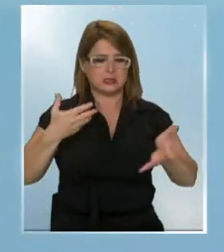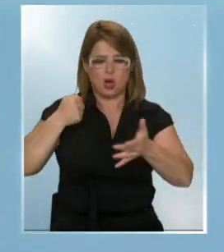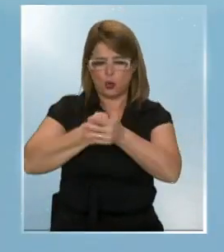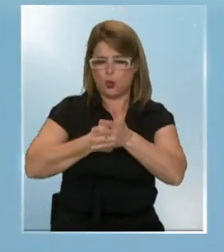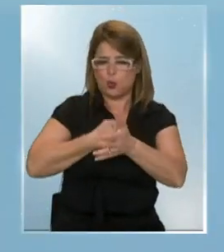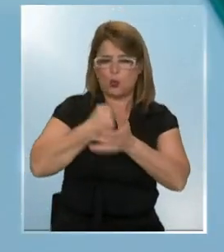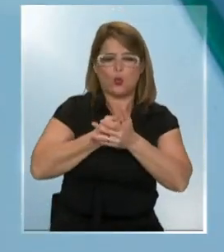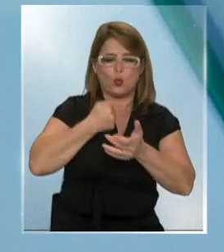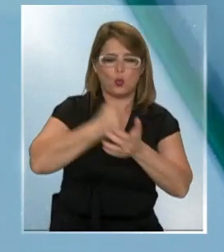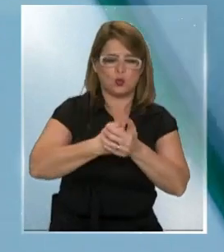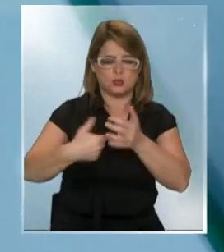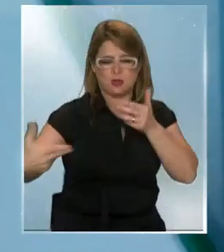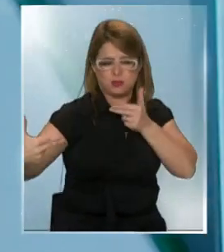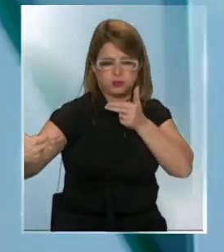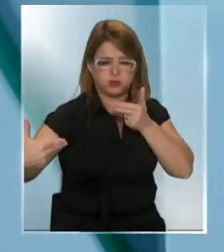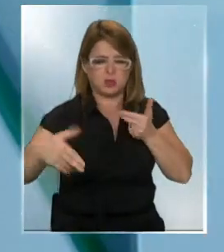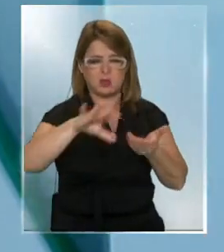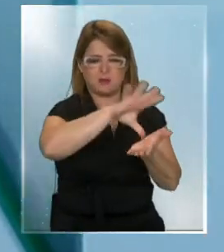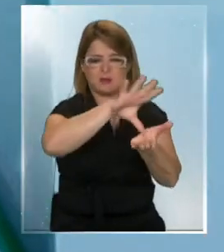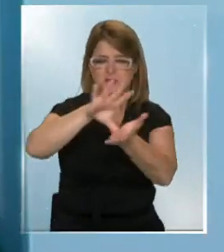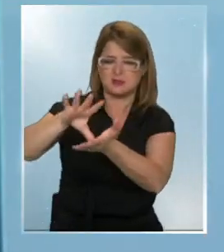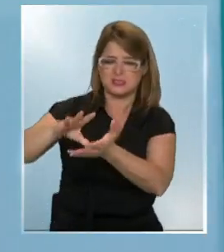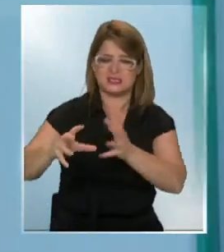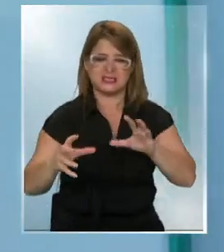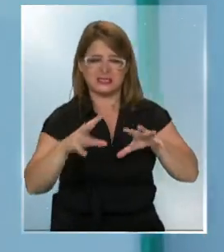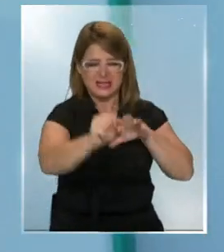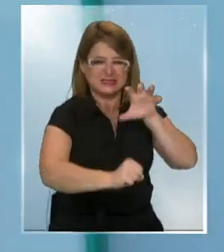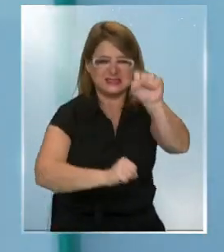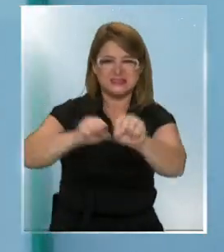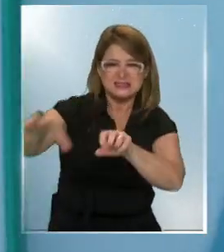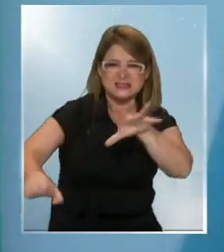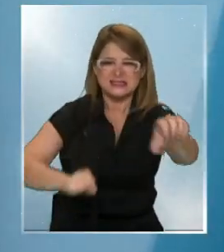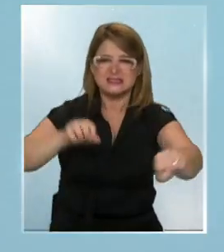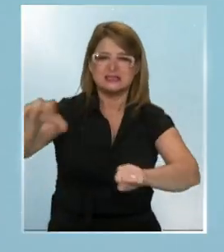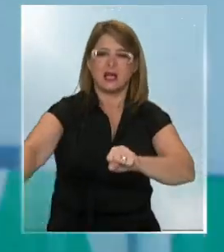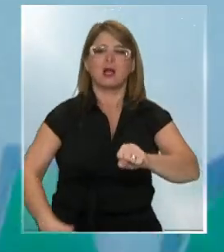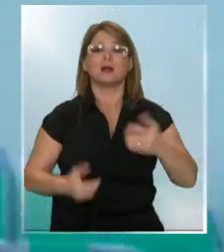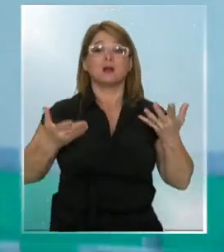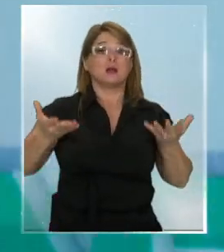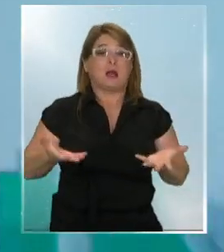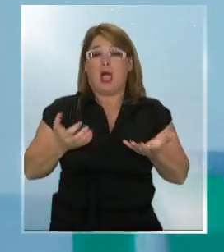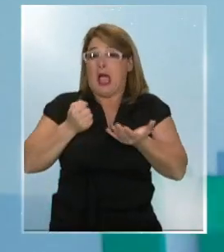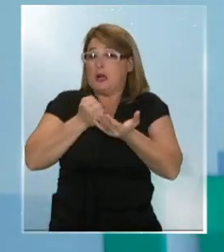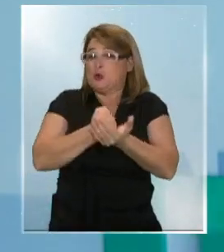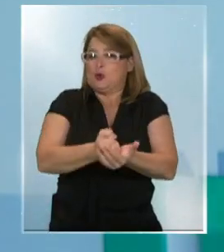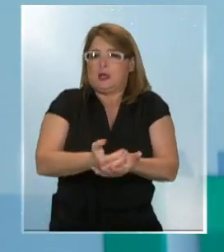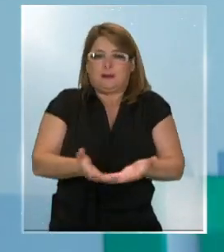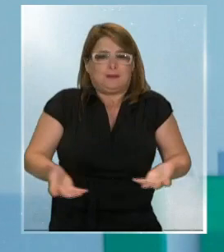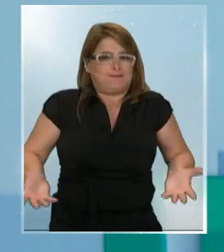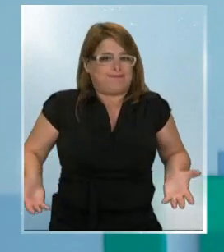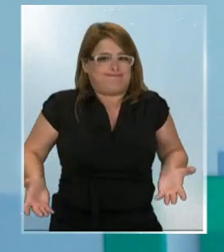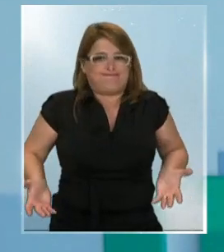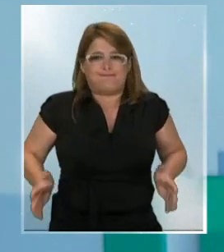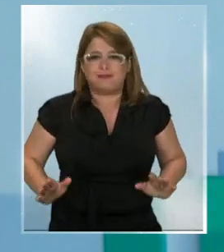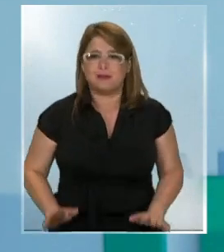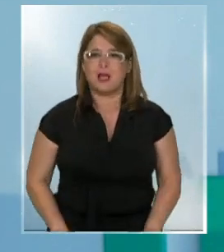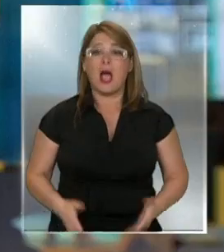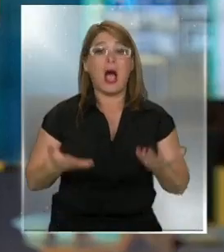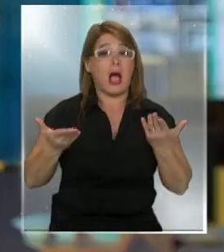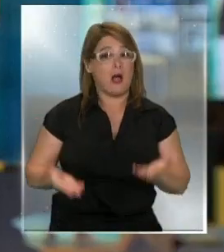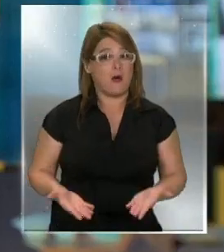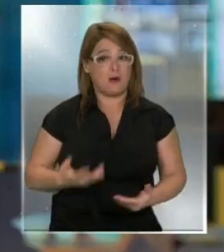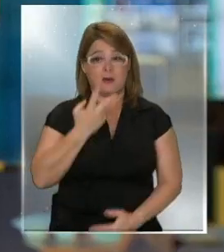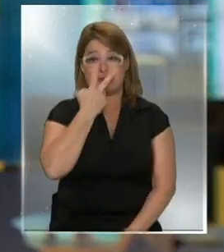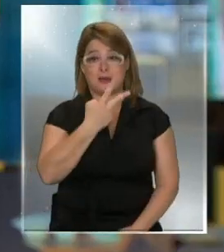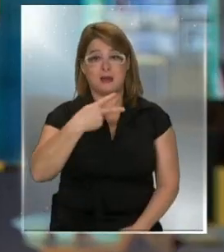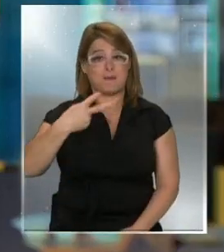empezado cada uno a rascarse con su propia uña y la solidaridad... Bueno, en estas crisis se ven también los valores. Sí, está